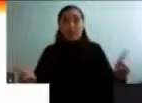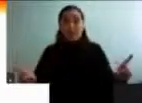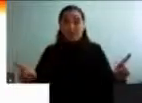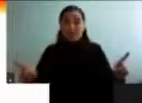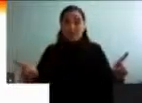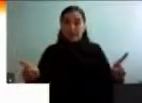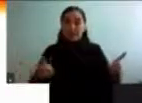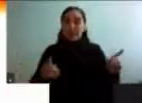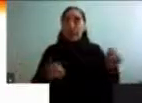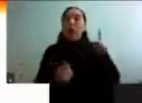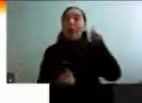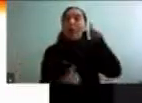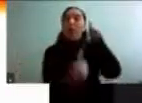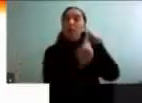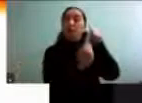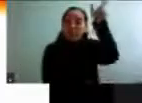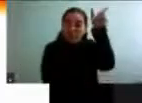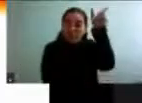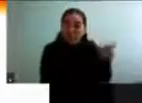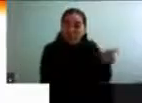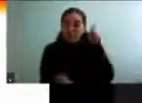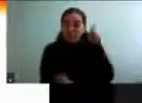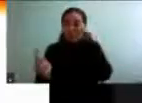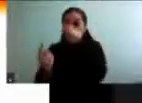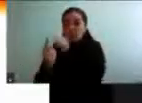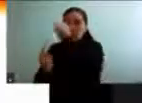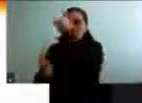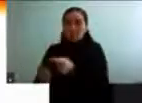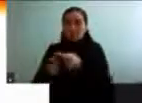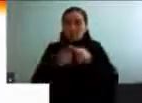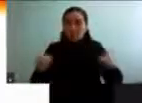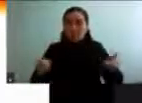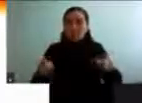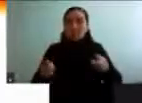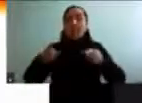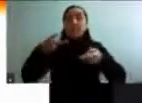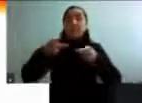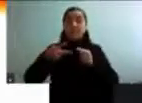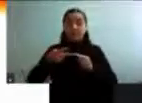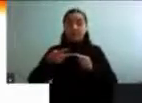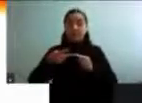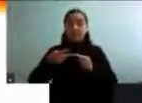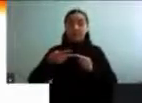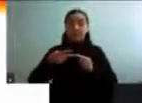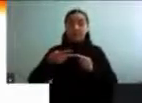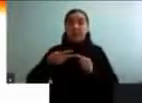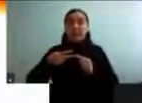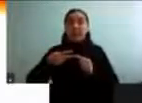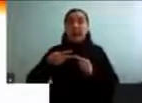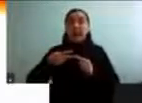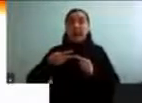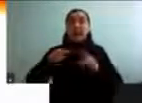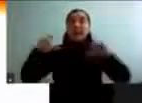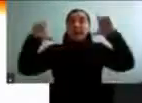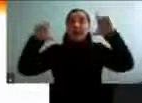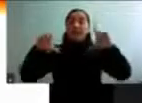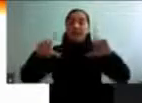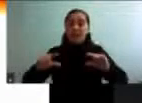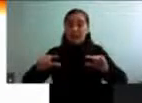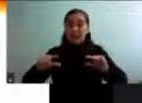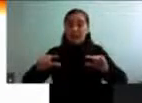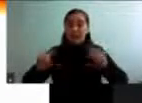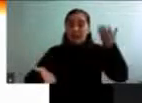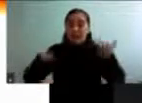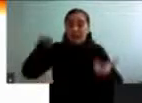En segunda instancia, hay que disminuir el impacto de la inequidad de la que está amando. Entonces, la diversidad de estas